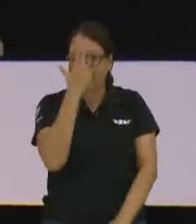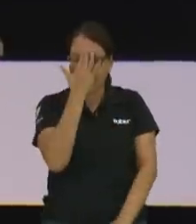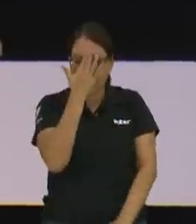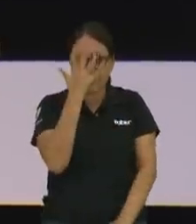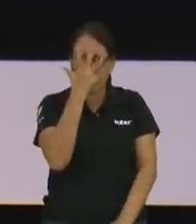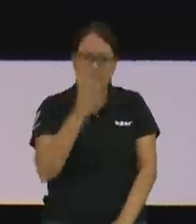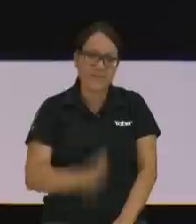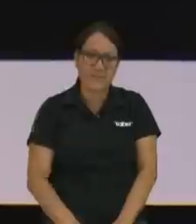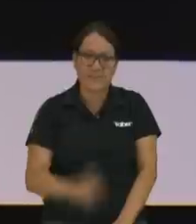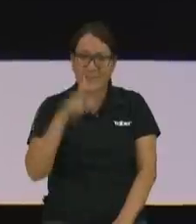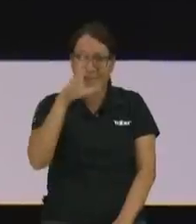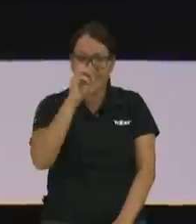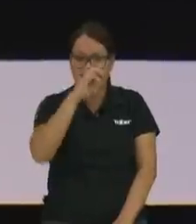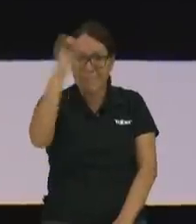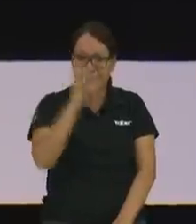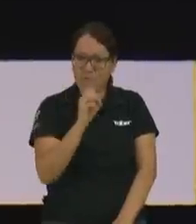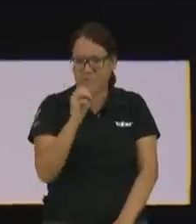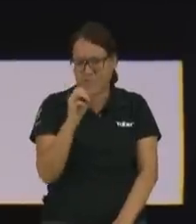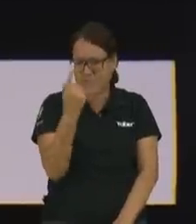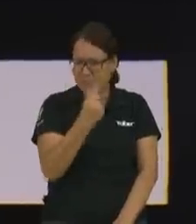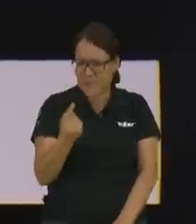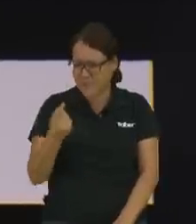el 30% tiene y los demás ¿qué hacen?